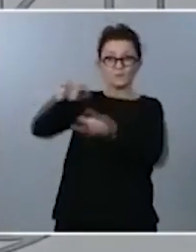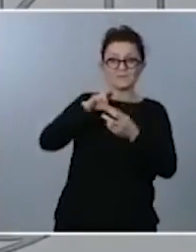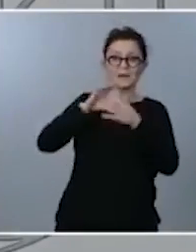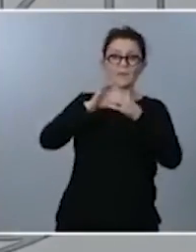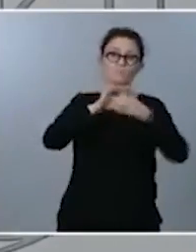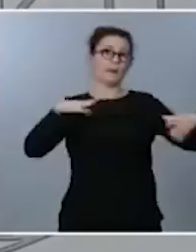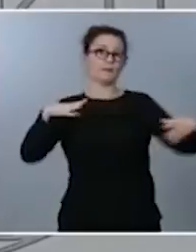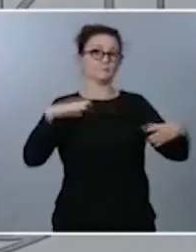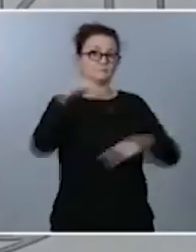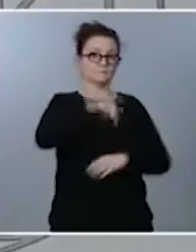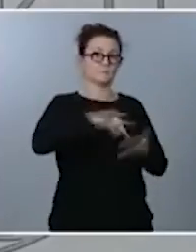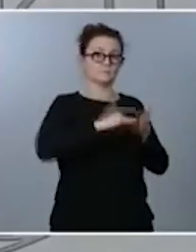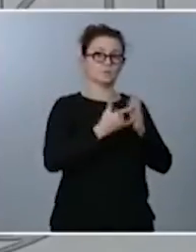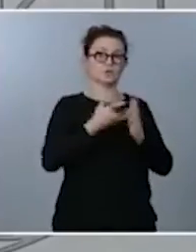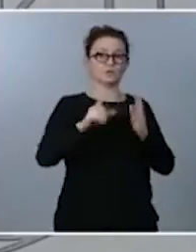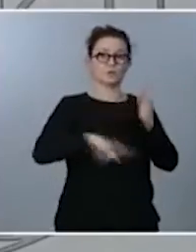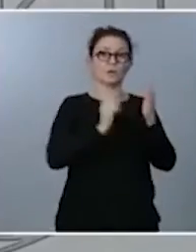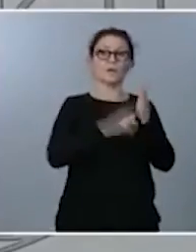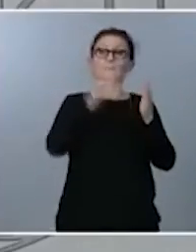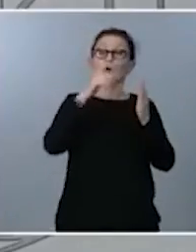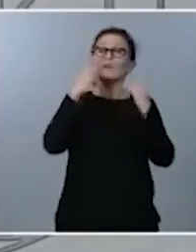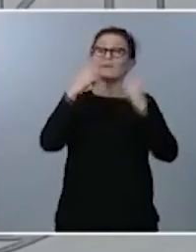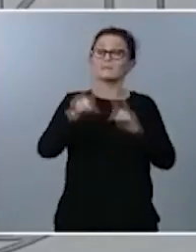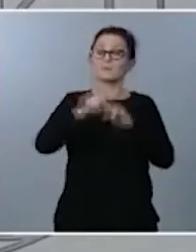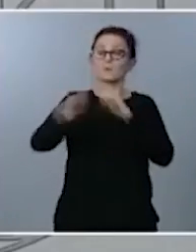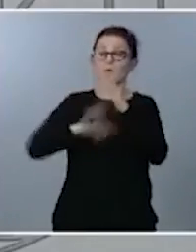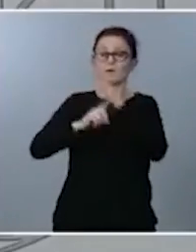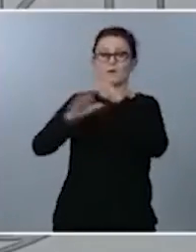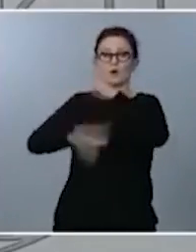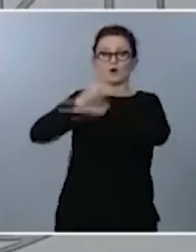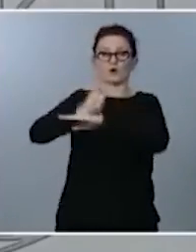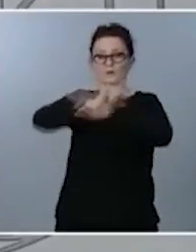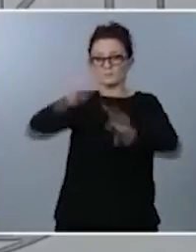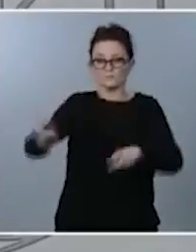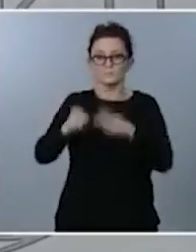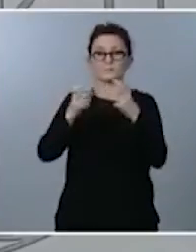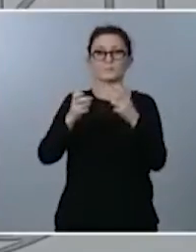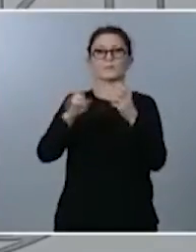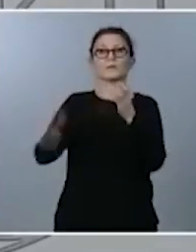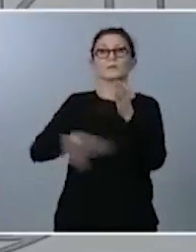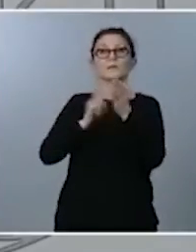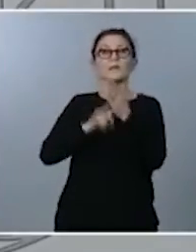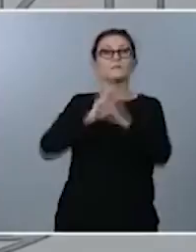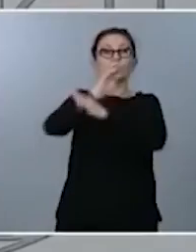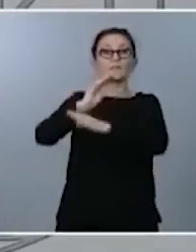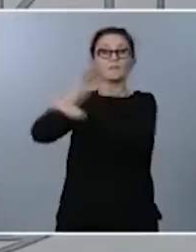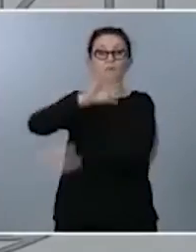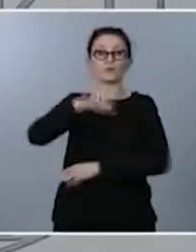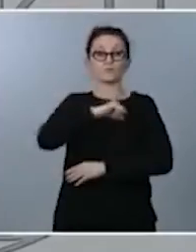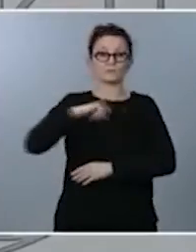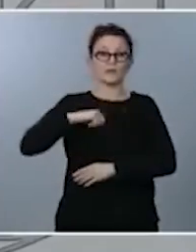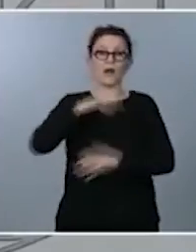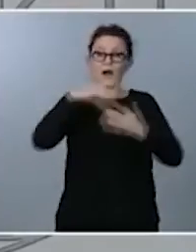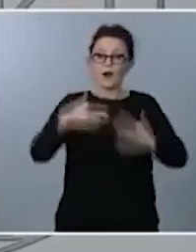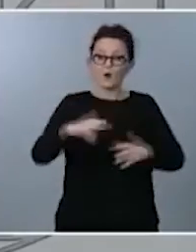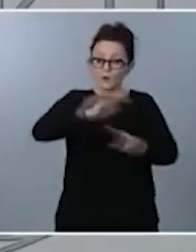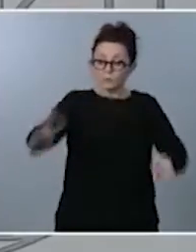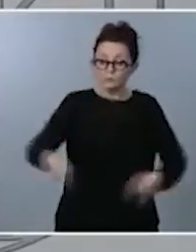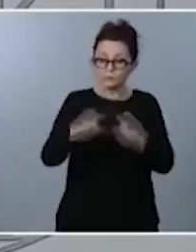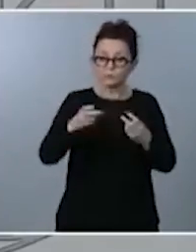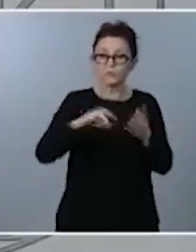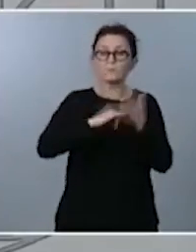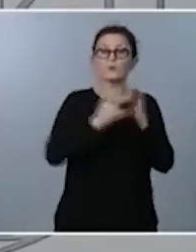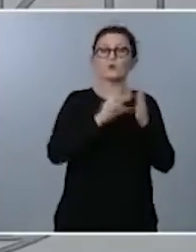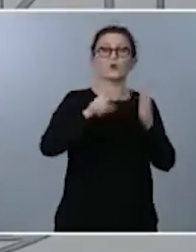que modificar la ley orgánica y por tanto una ley de financiación de comunidades autónomas que no puede ser modificada por el proyecto de ley